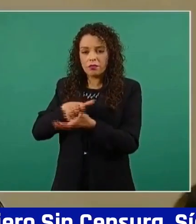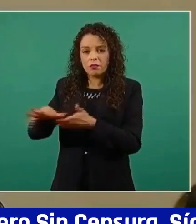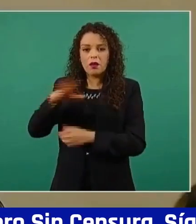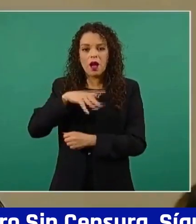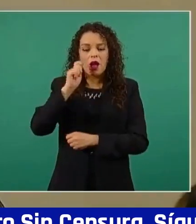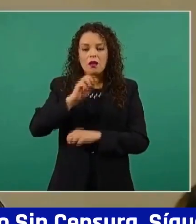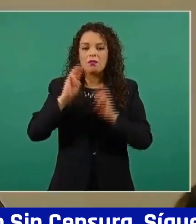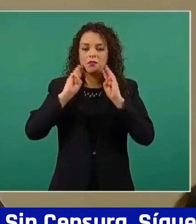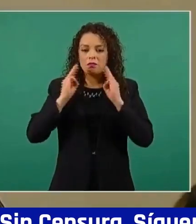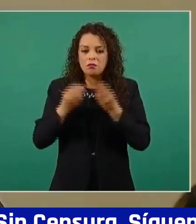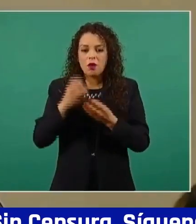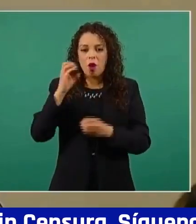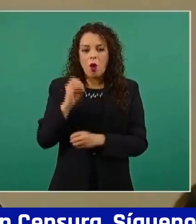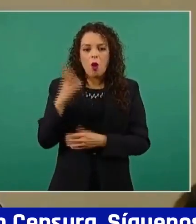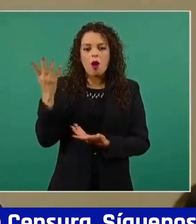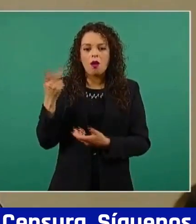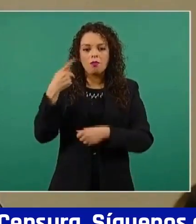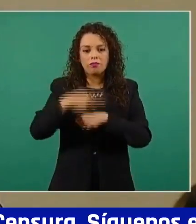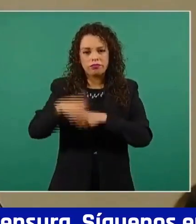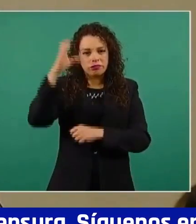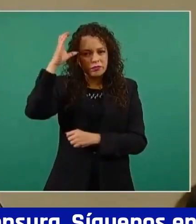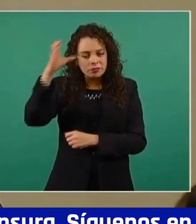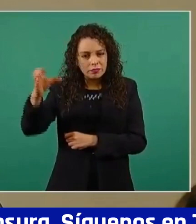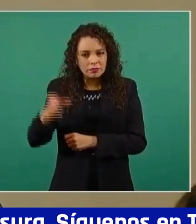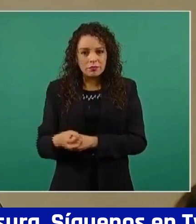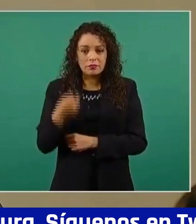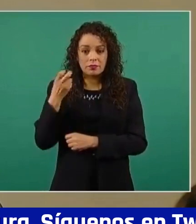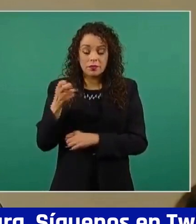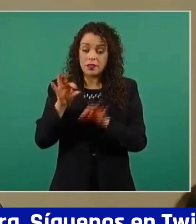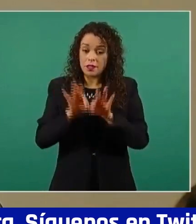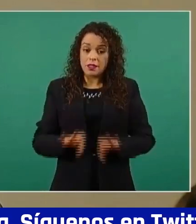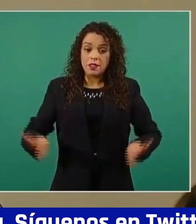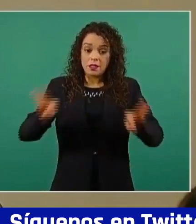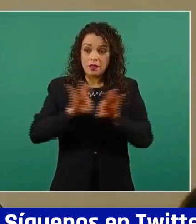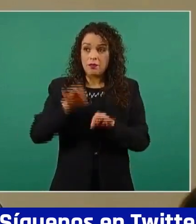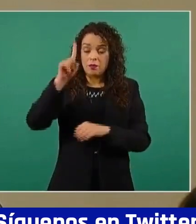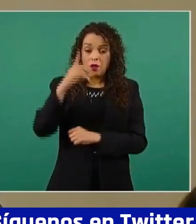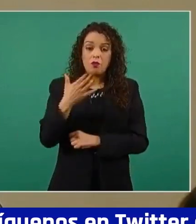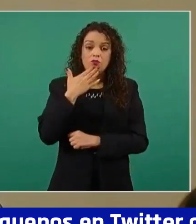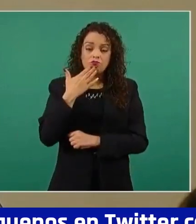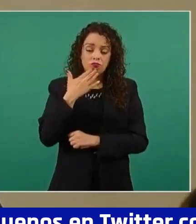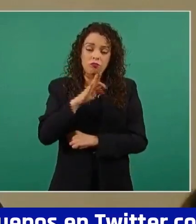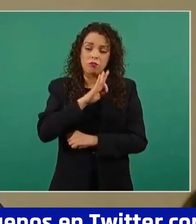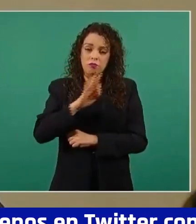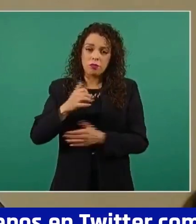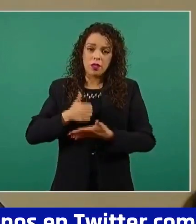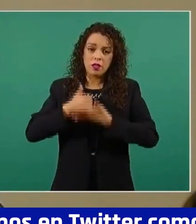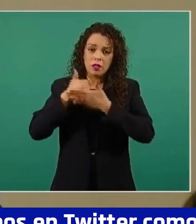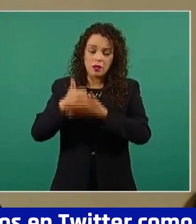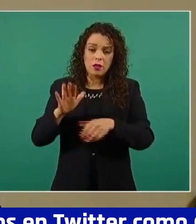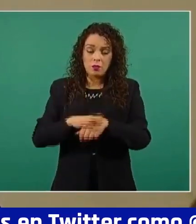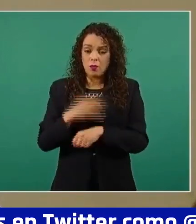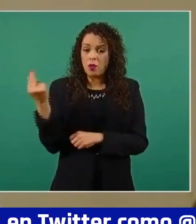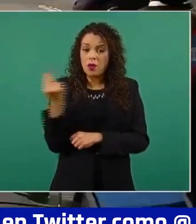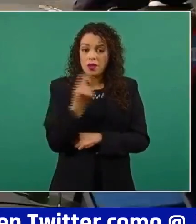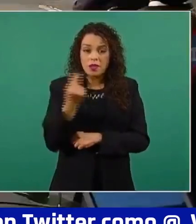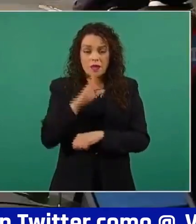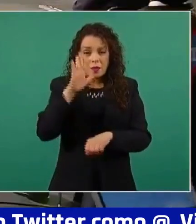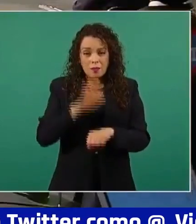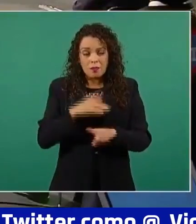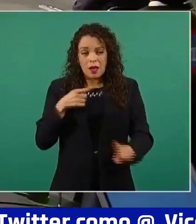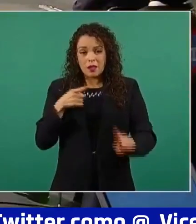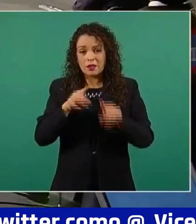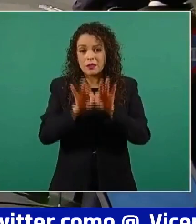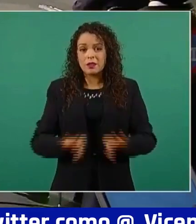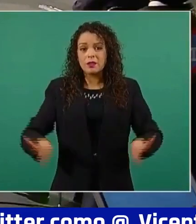tiene cobertura de ese tipo. Sería importante para Sonora que se tomara, pues, en cuenta la necesidad de seguridad, particularmente en